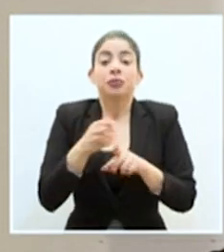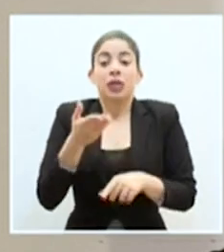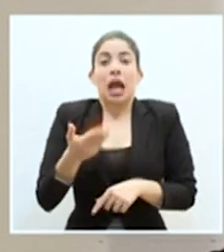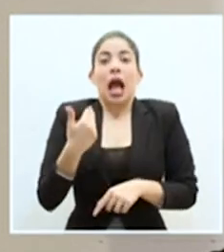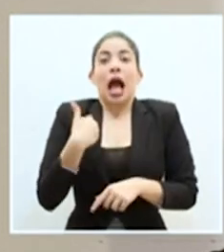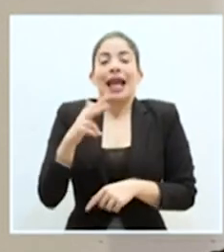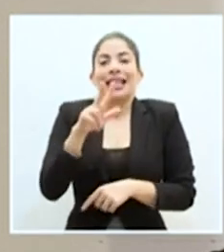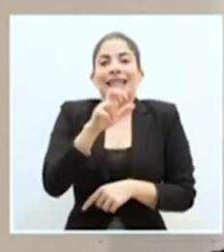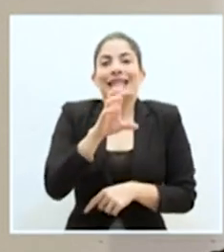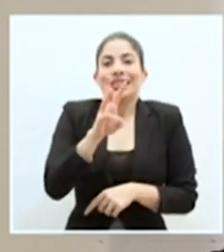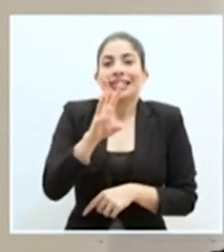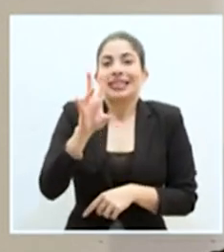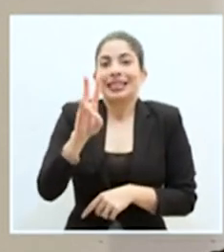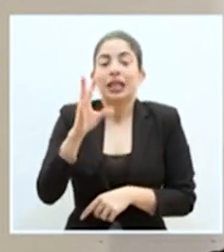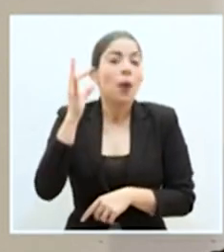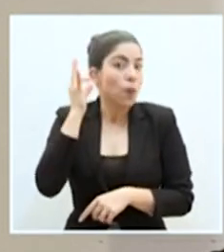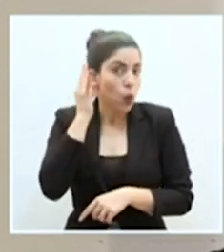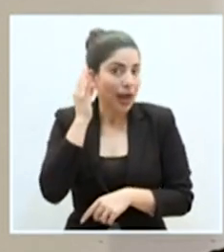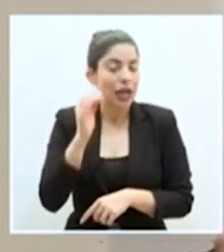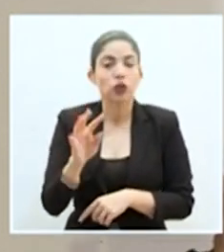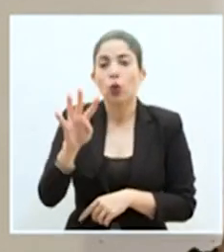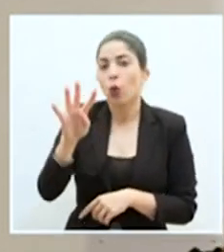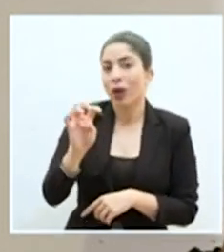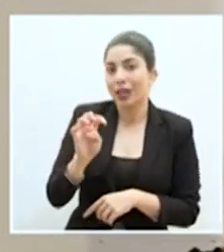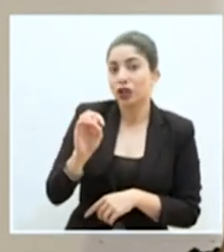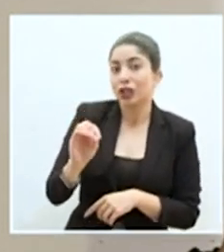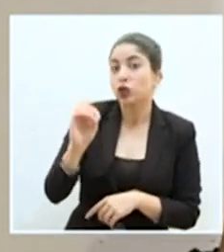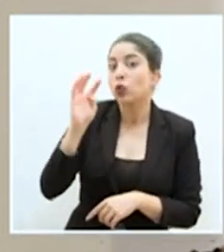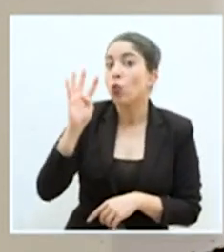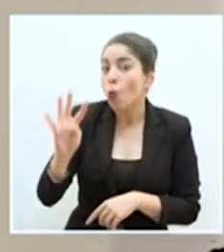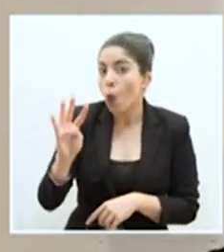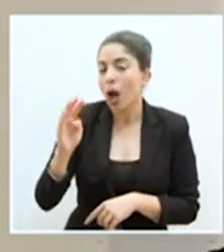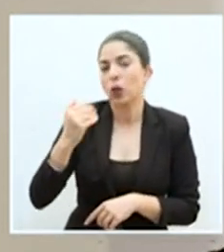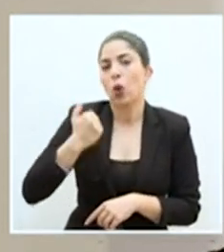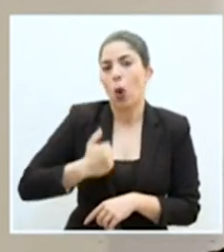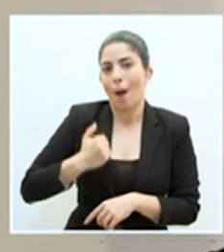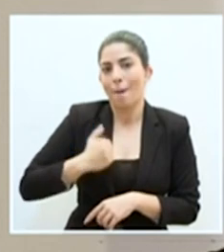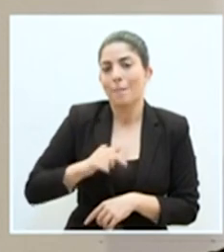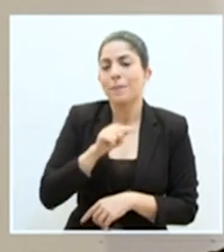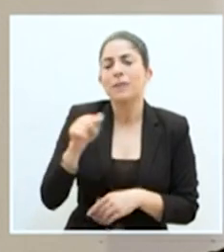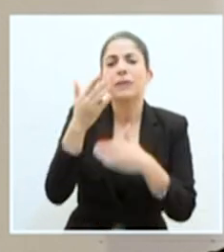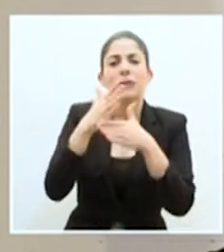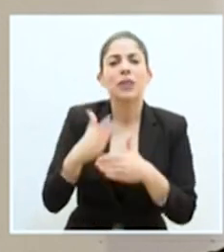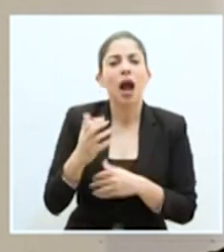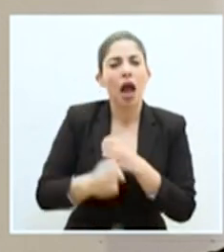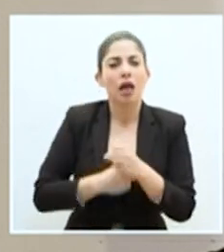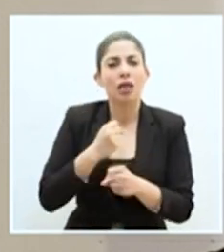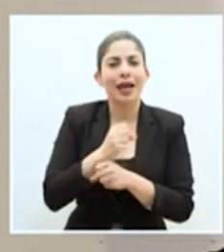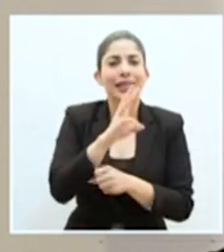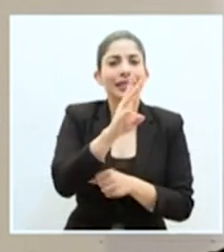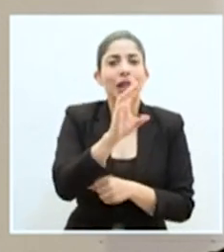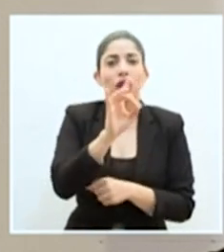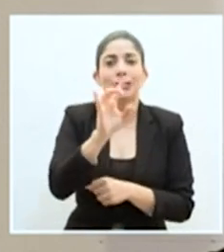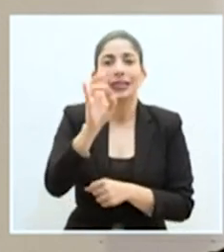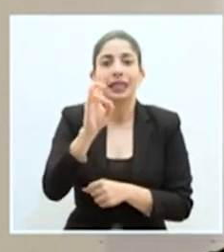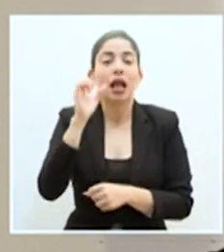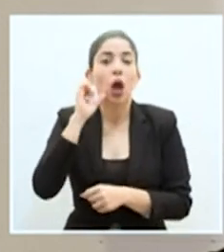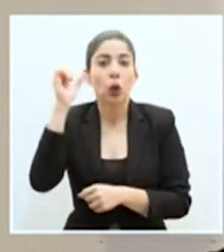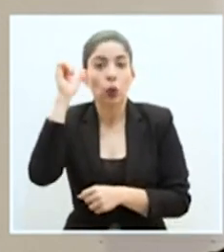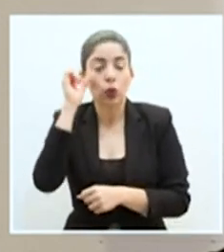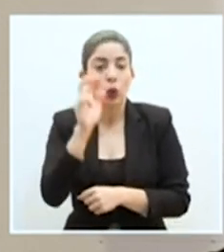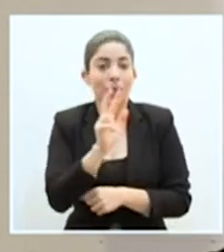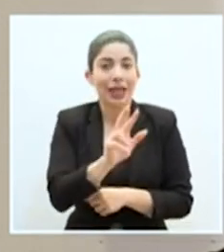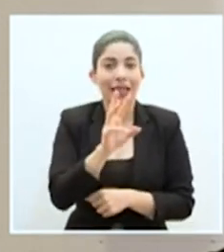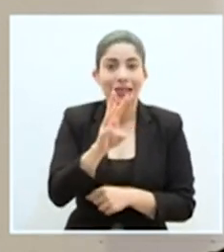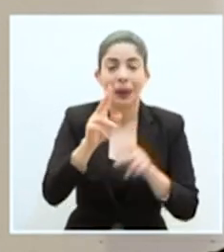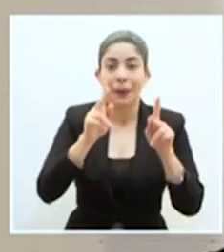367 mujeres y 404 hombres. Por edad son 687 adultos, 36